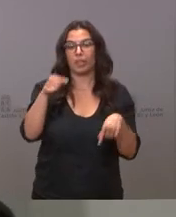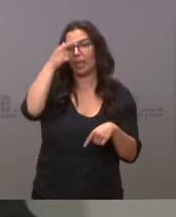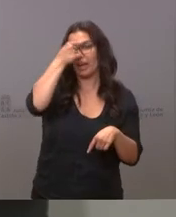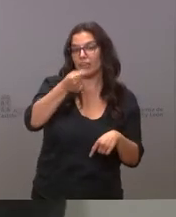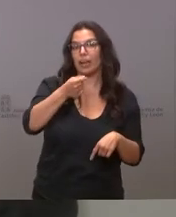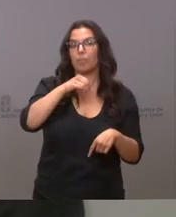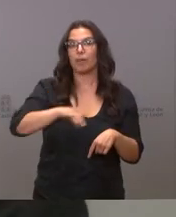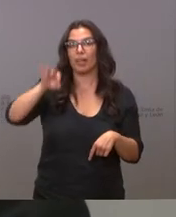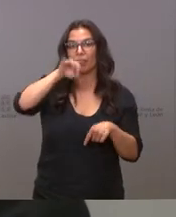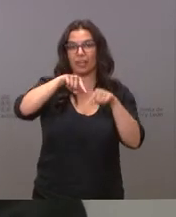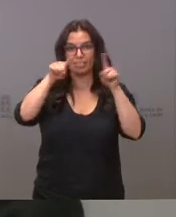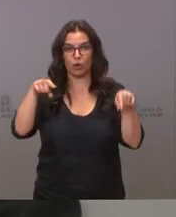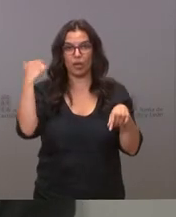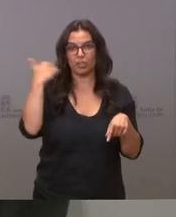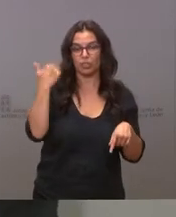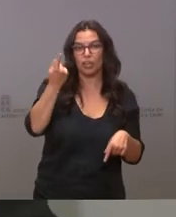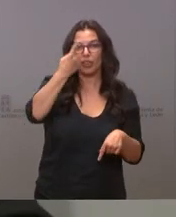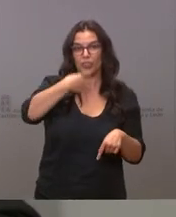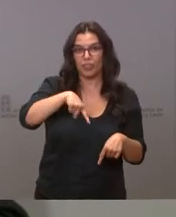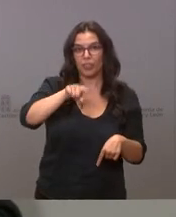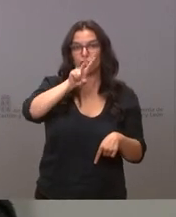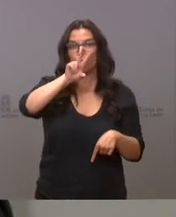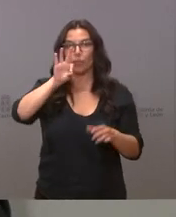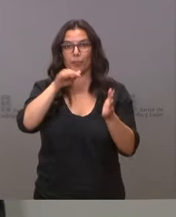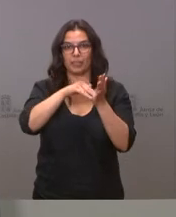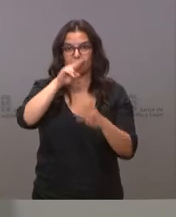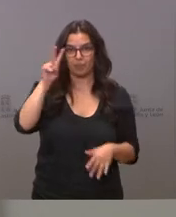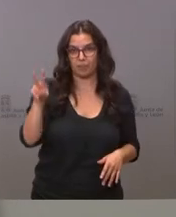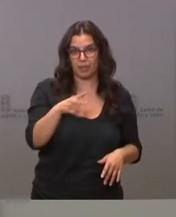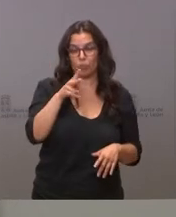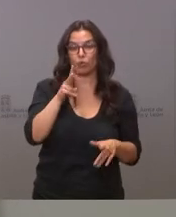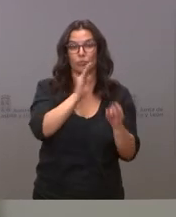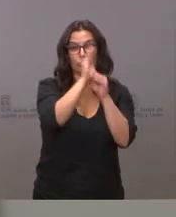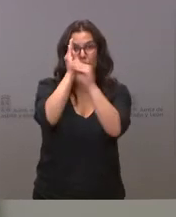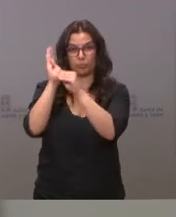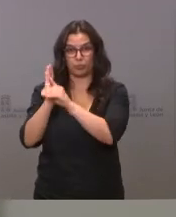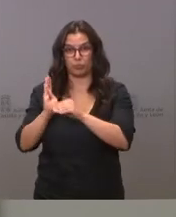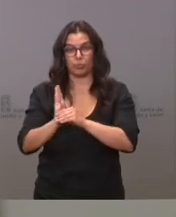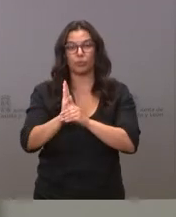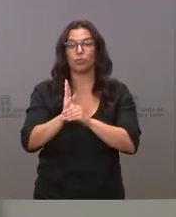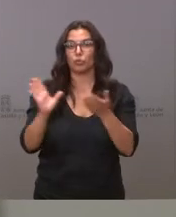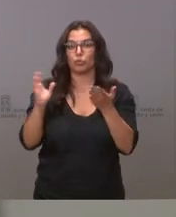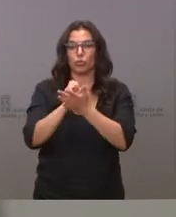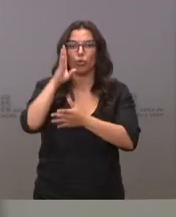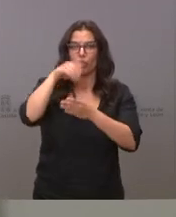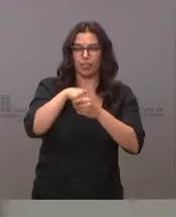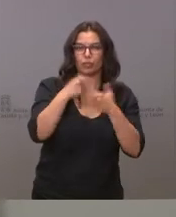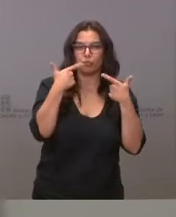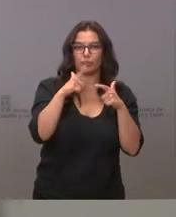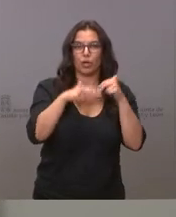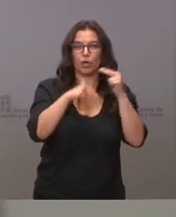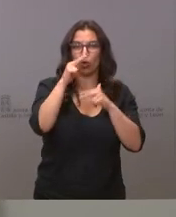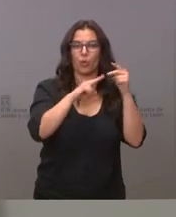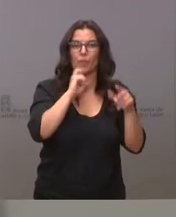Palencia, Segovia y Soria, 120.000 euros. Son aportaciones que se enmarcan en las obras de mantenimiento de los